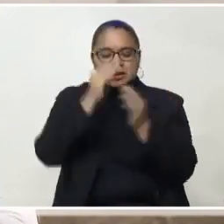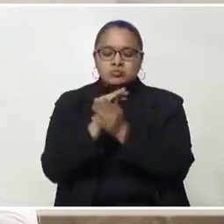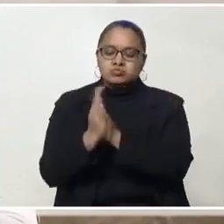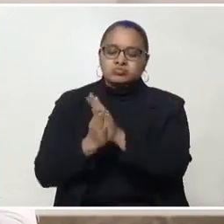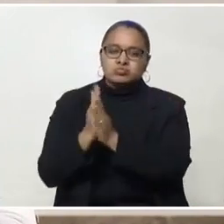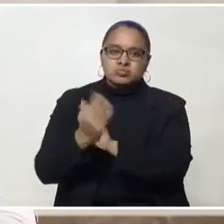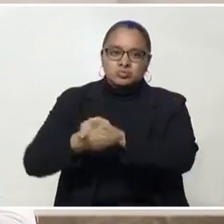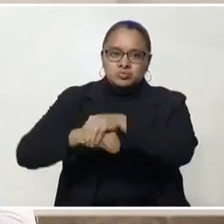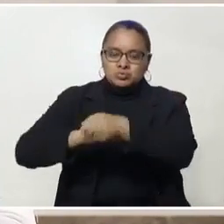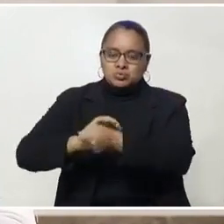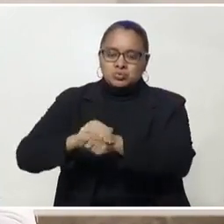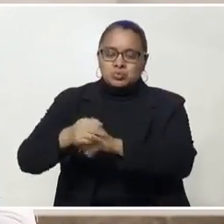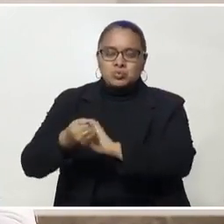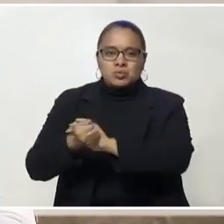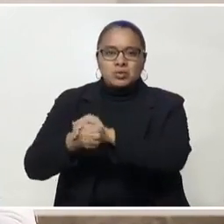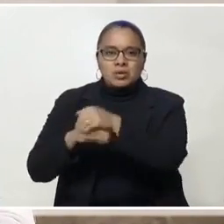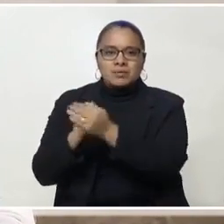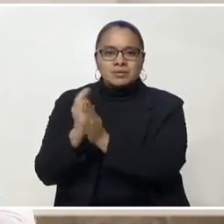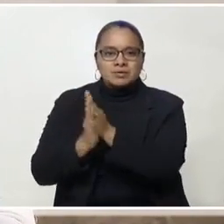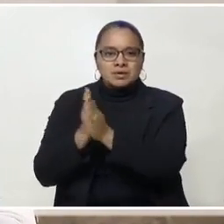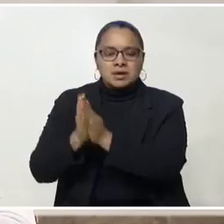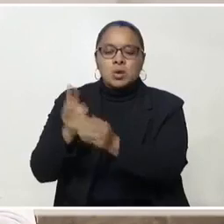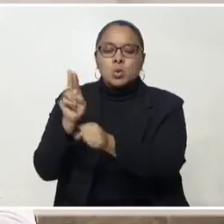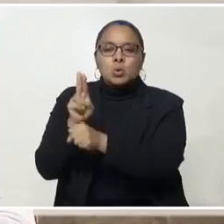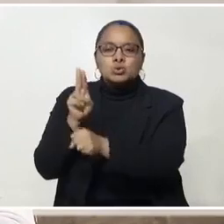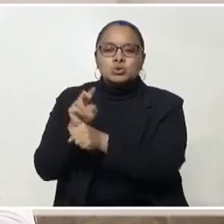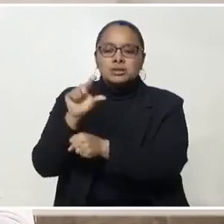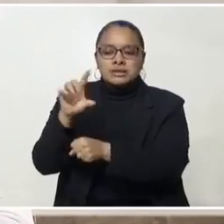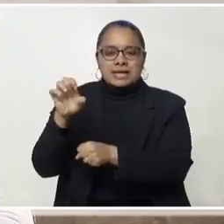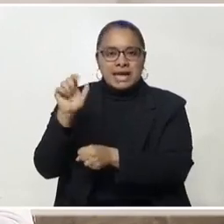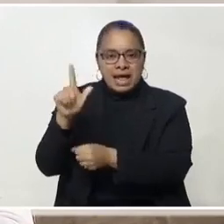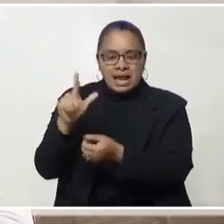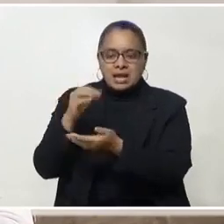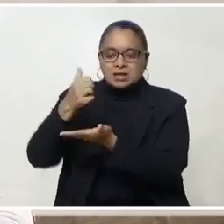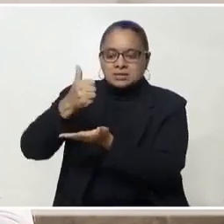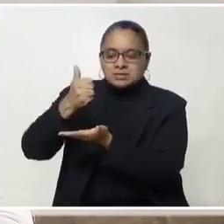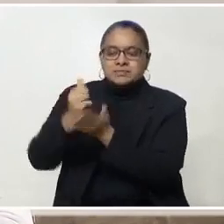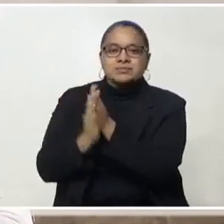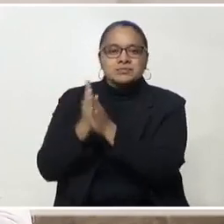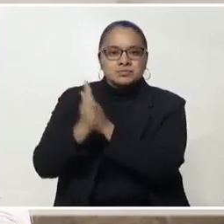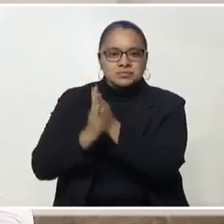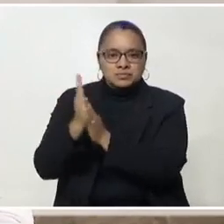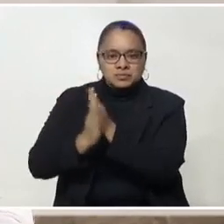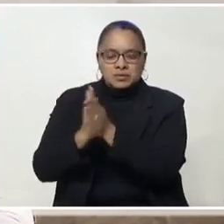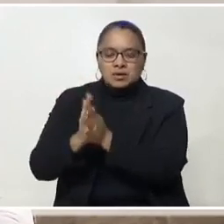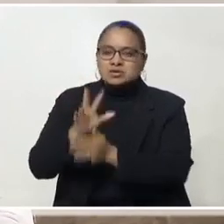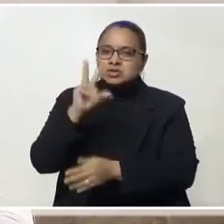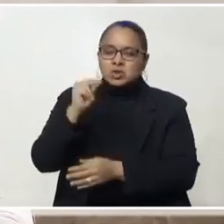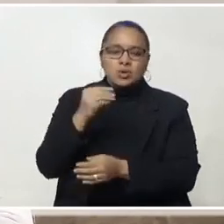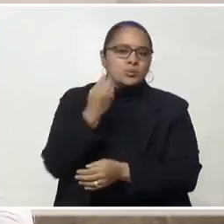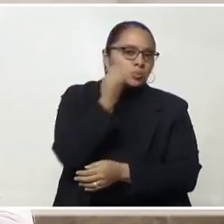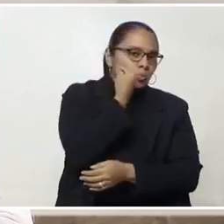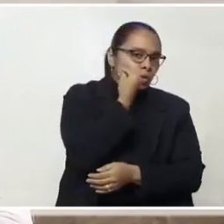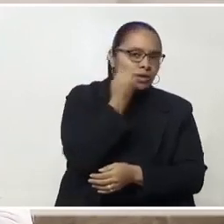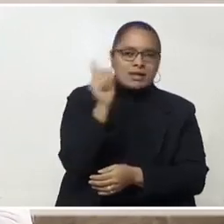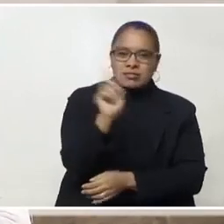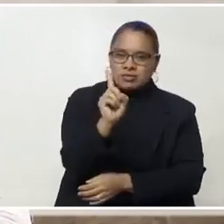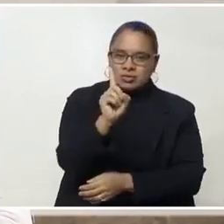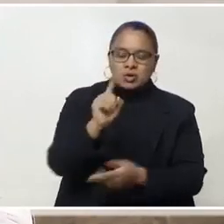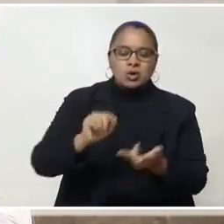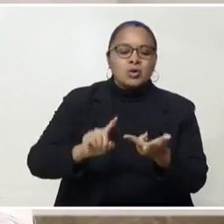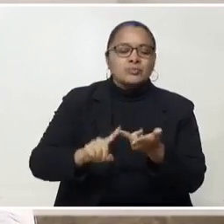permanente de manos con agua y jabón. Uso de gel con base de alcohol al 70%. No saludar de beso y mano.